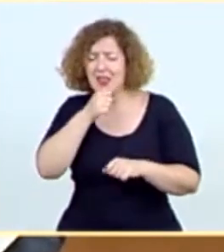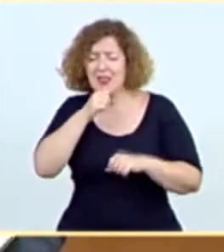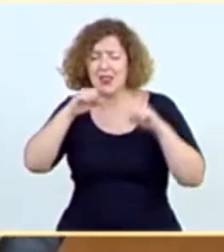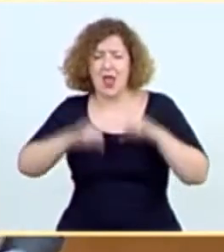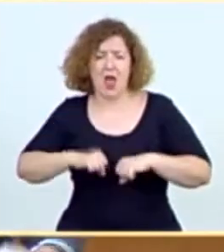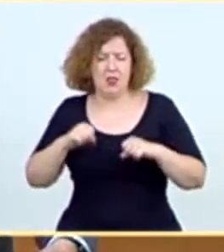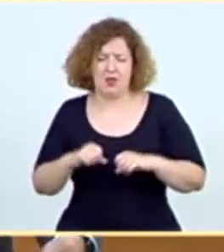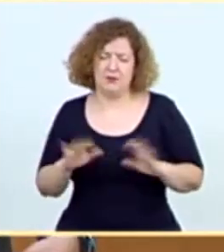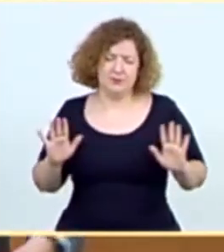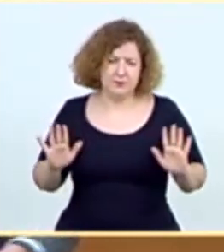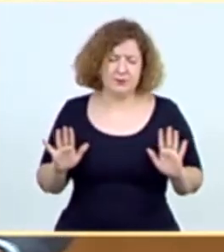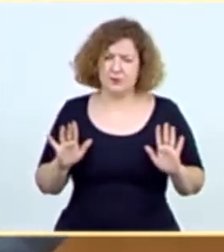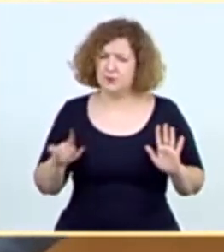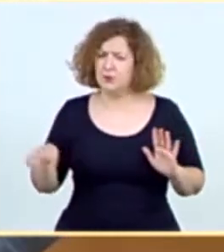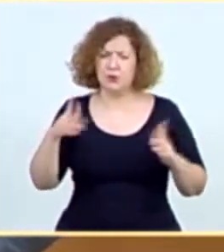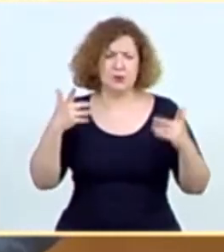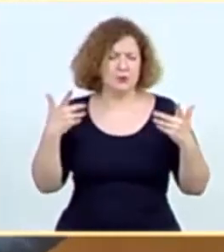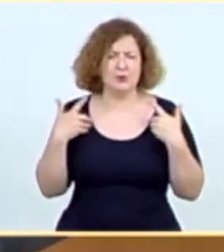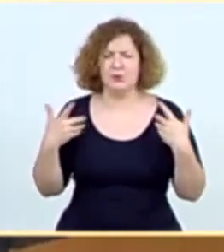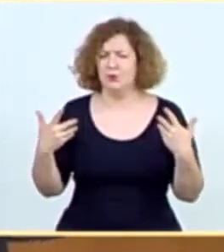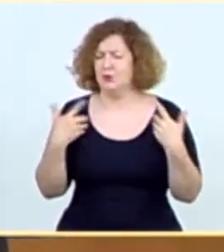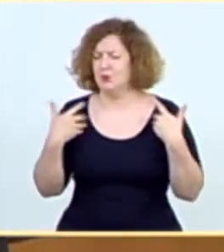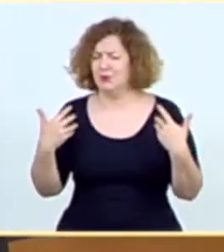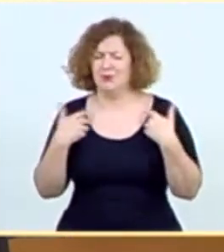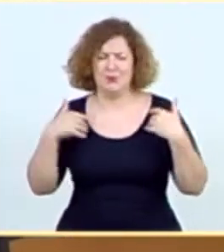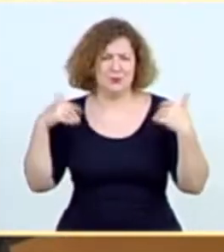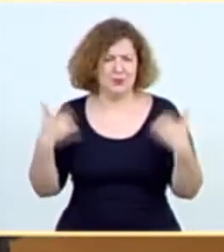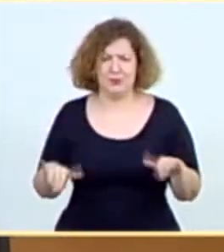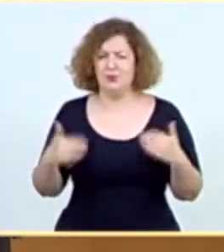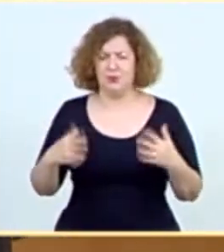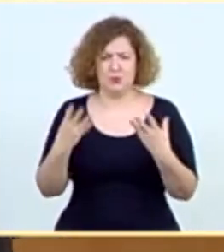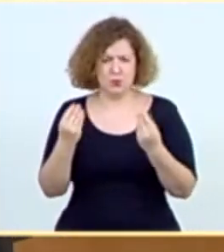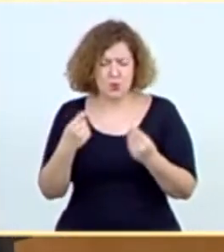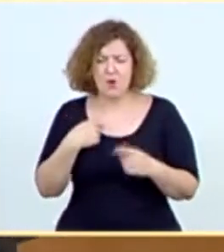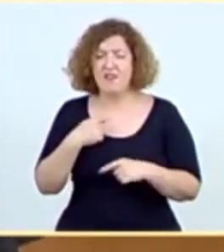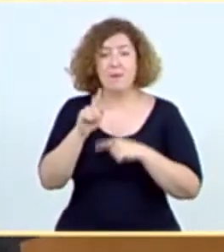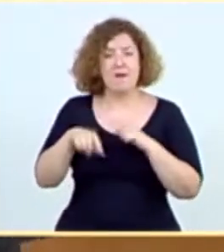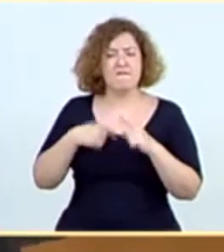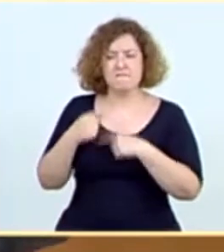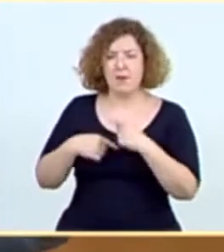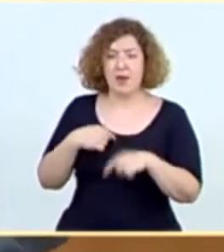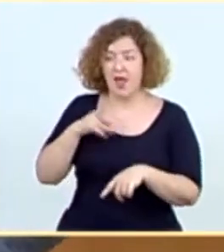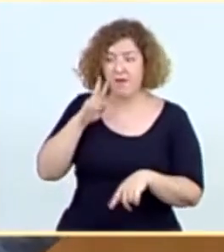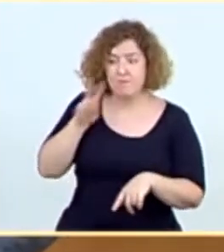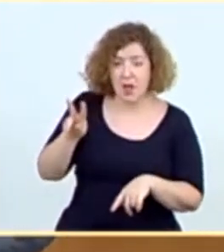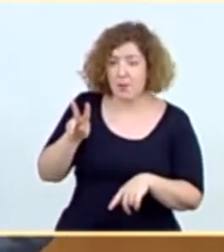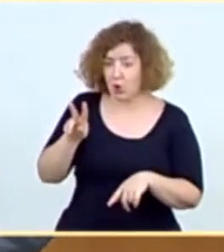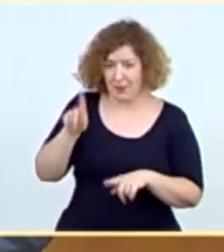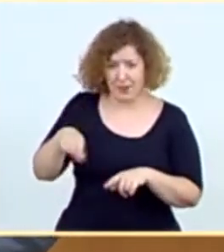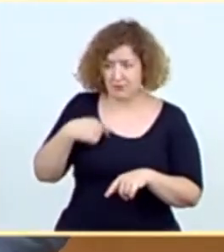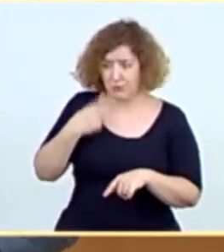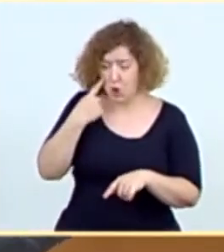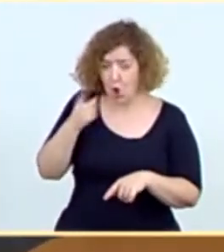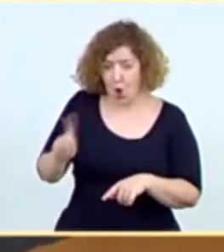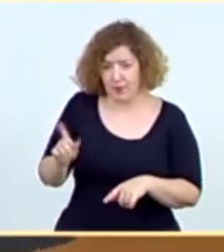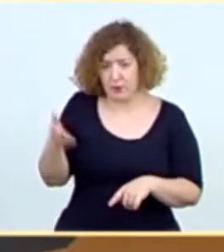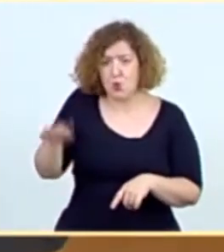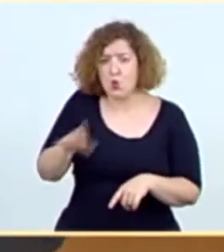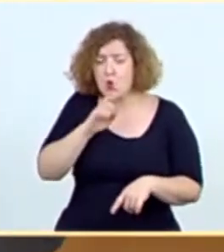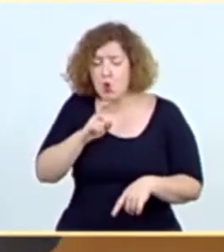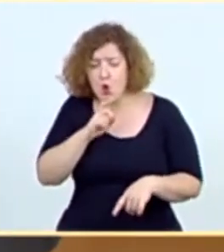aspecto que han sufrido mucho. Han sufrido mucho los familiares que han visto o que no han visto cómo fallecían sus